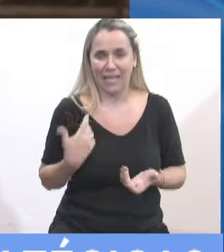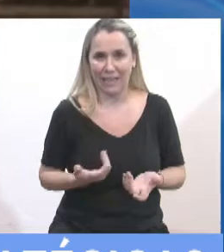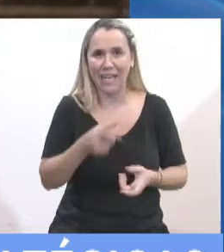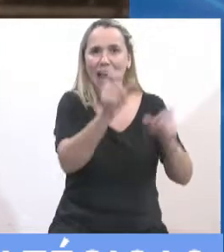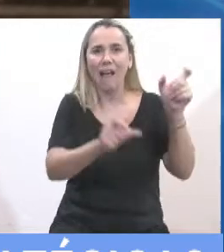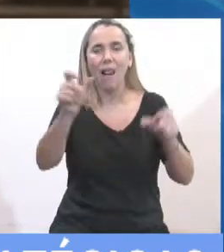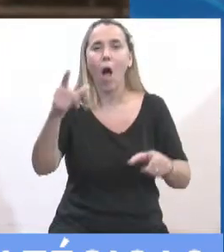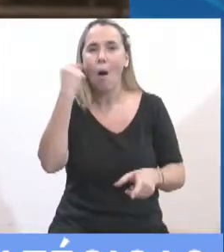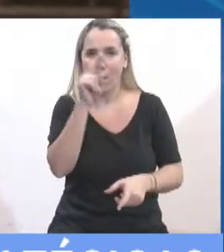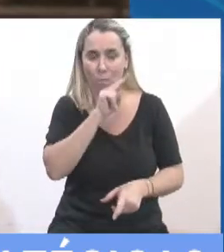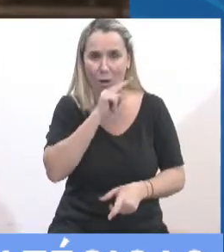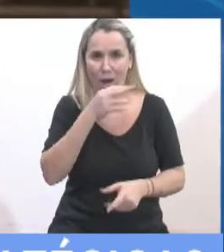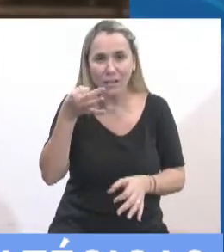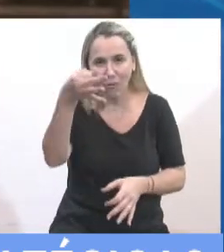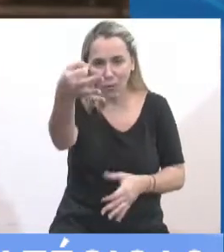argentinos de esas argentinas.